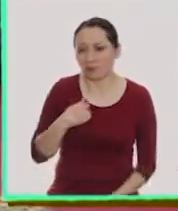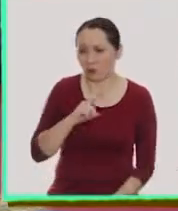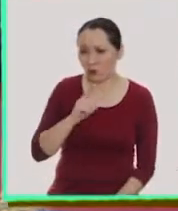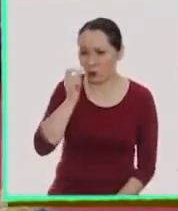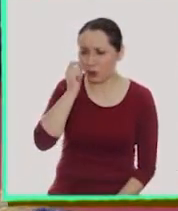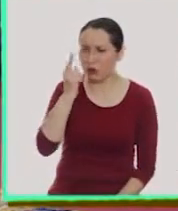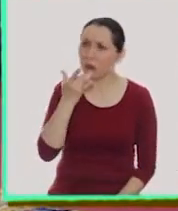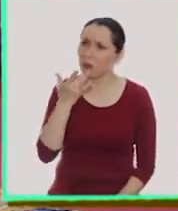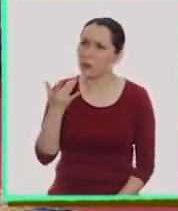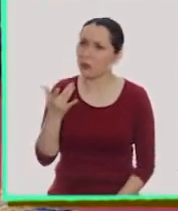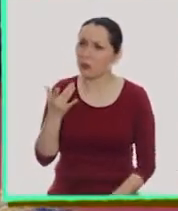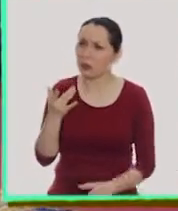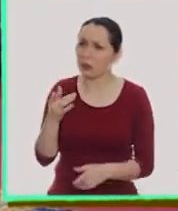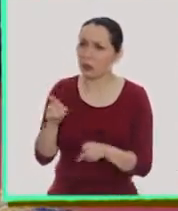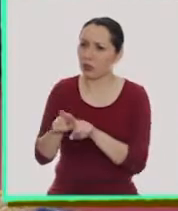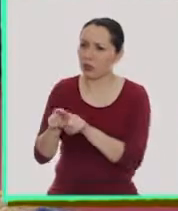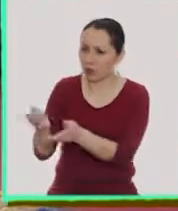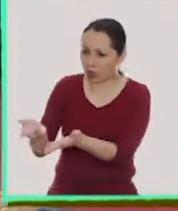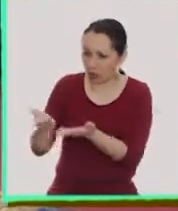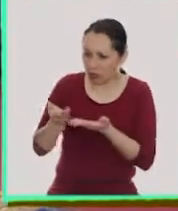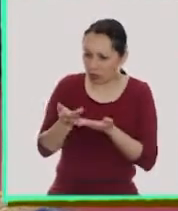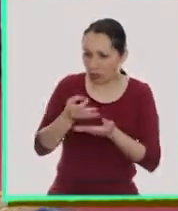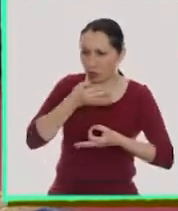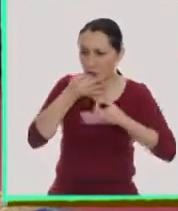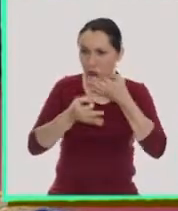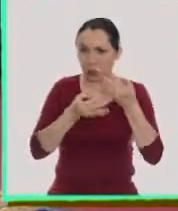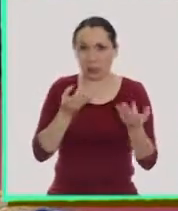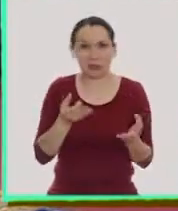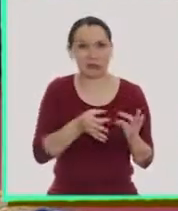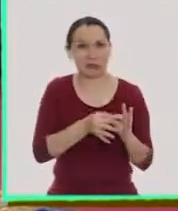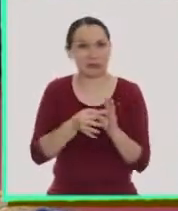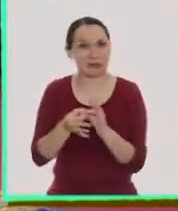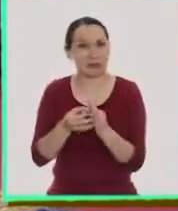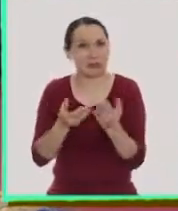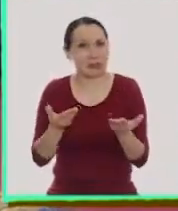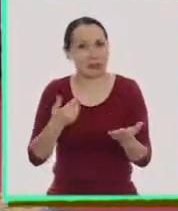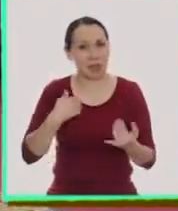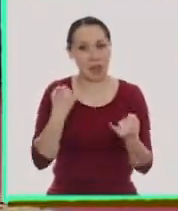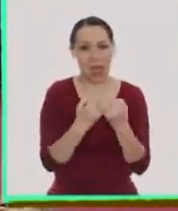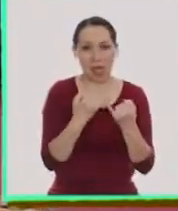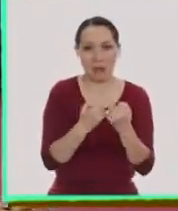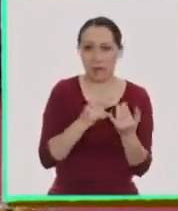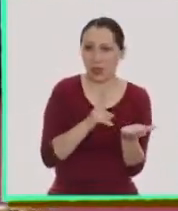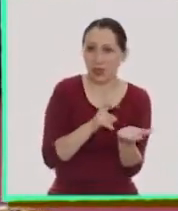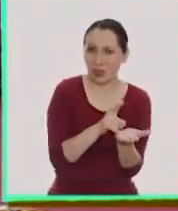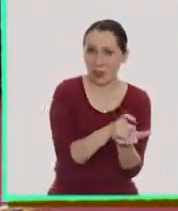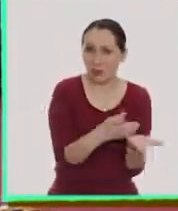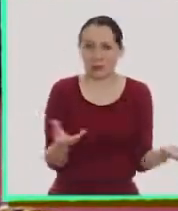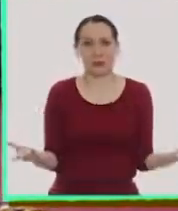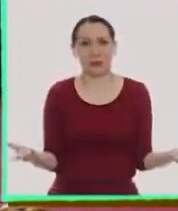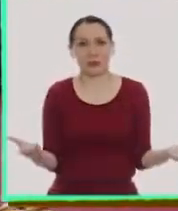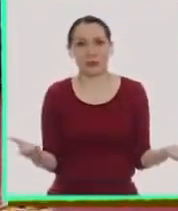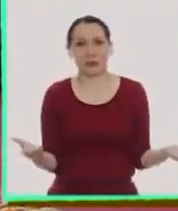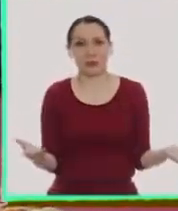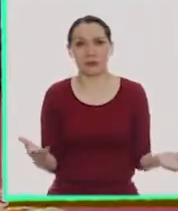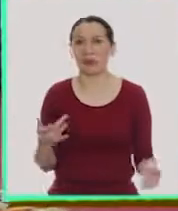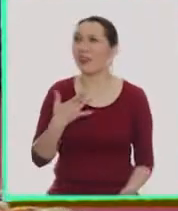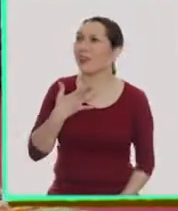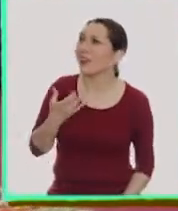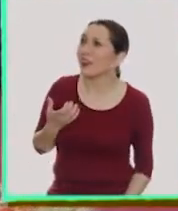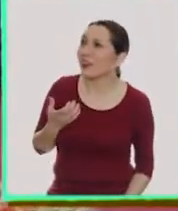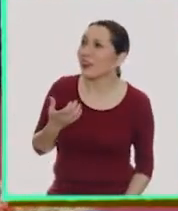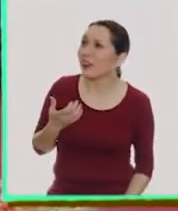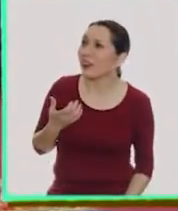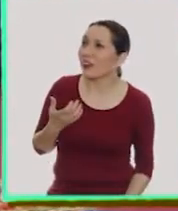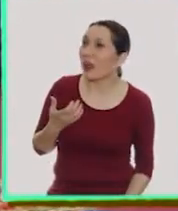¡No entiendo por qué la Pili me pasó este cuento! ¿Qué tiene que ver esto con mi amiga oruga? ¿Qué?